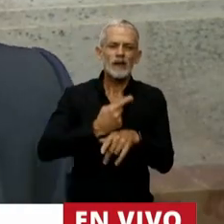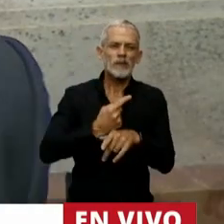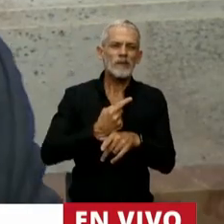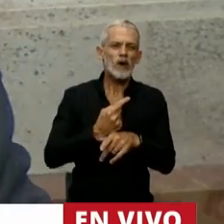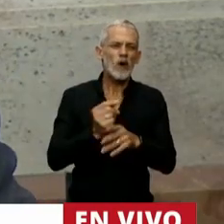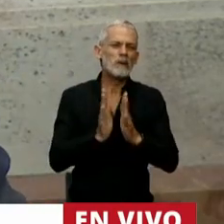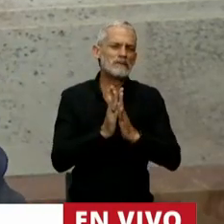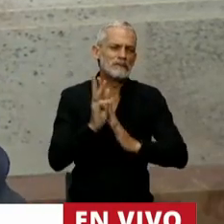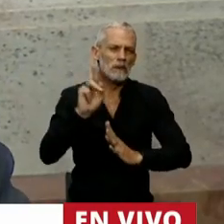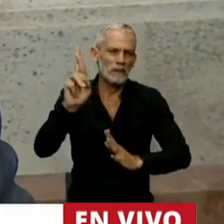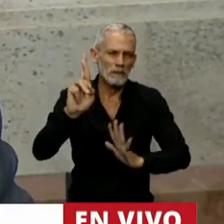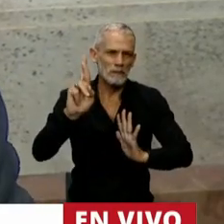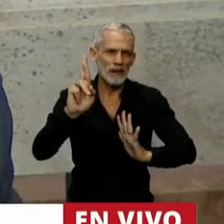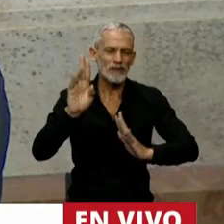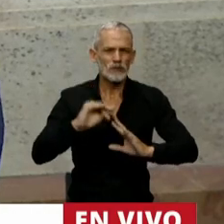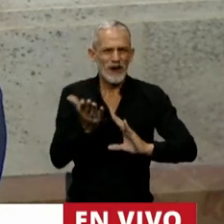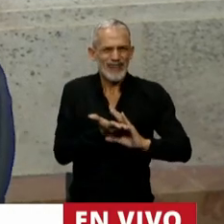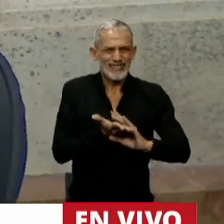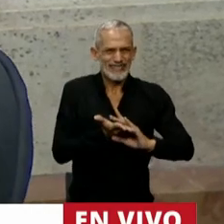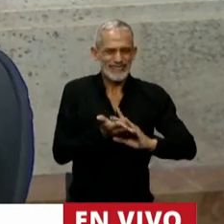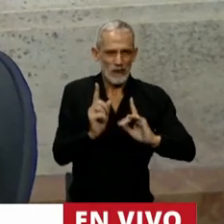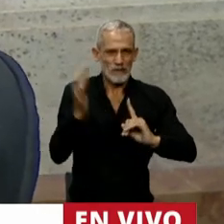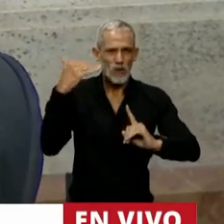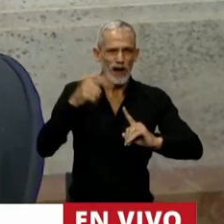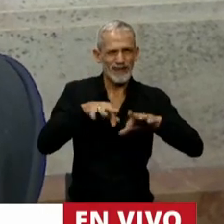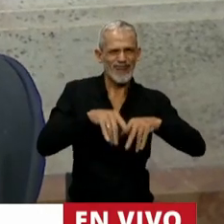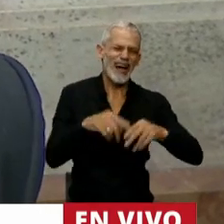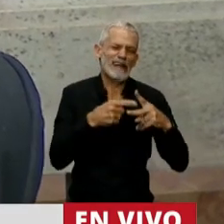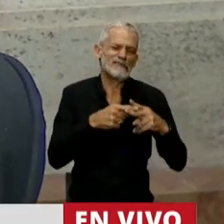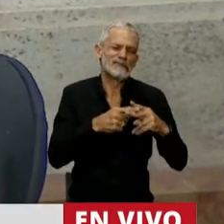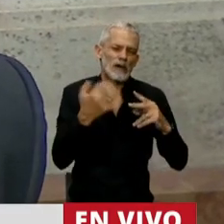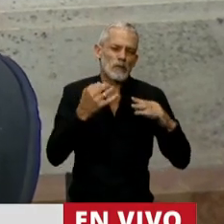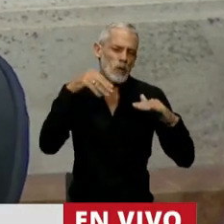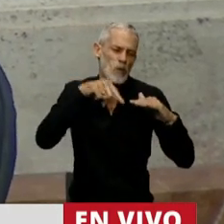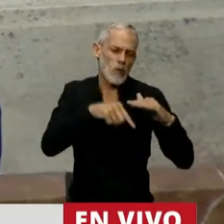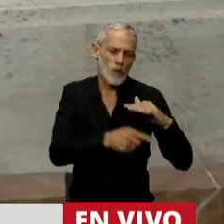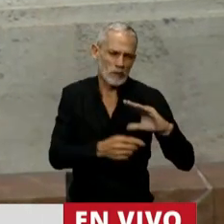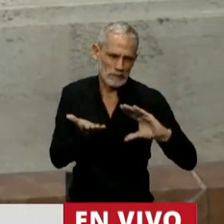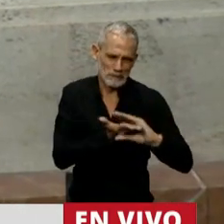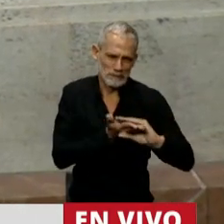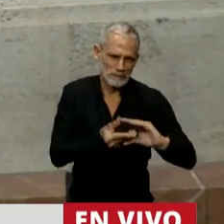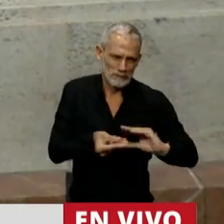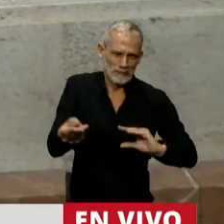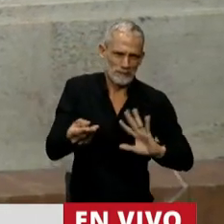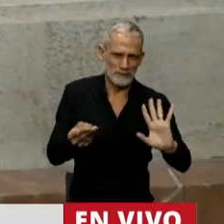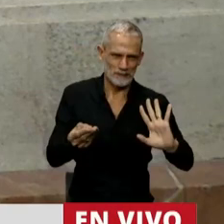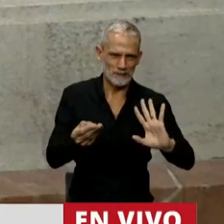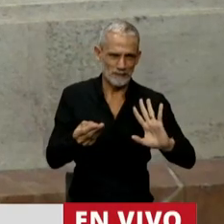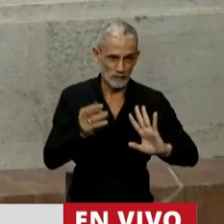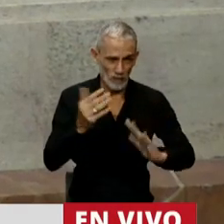pedirle autorización para insertar las consideraciones técnicas. Tenía muchas para hacer, incluso